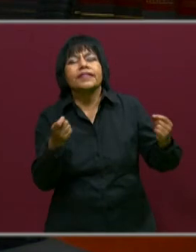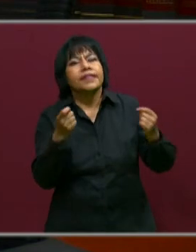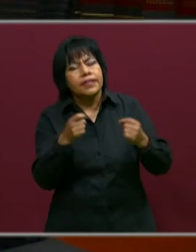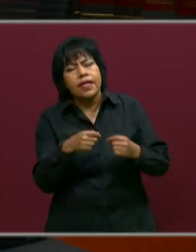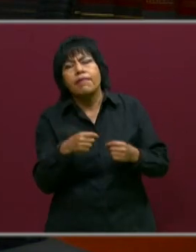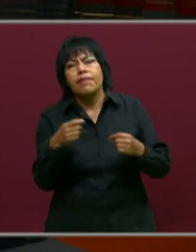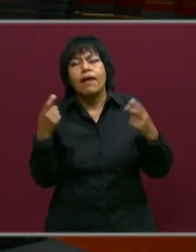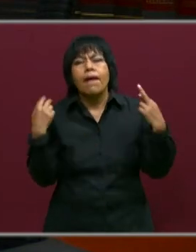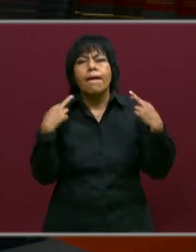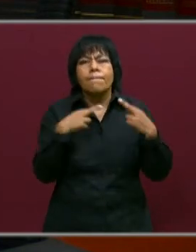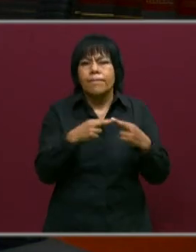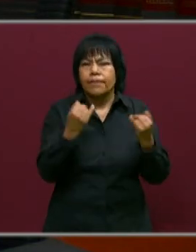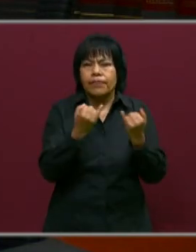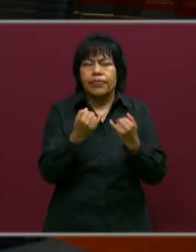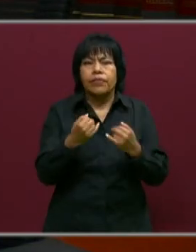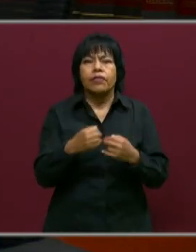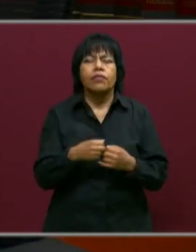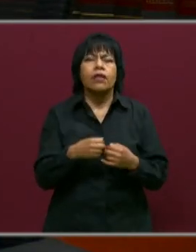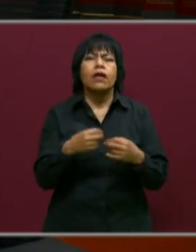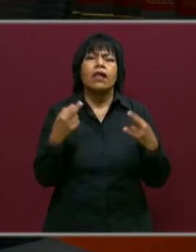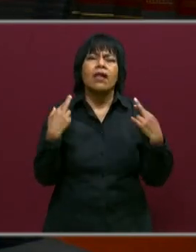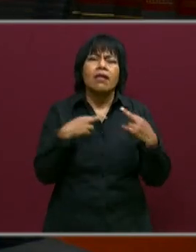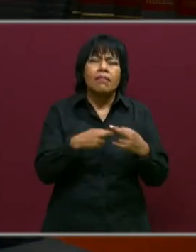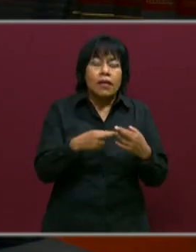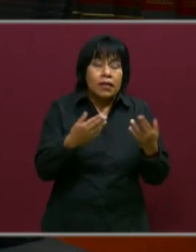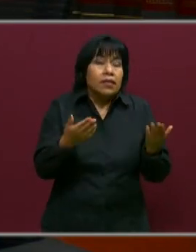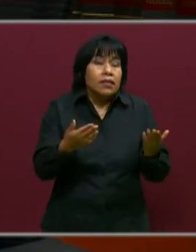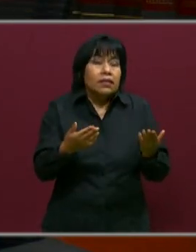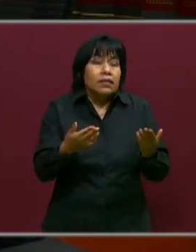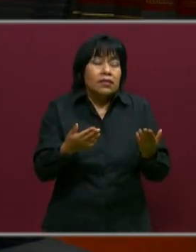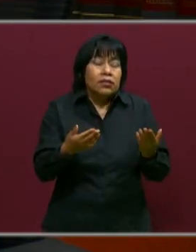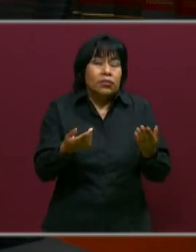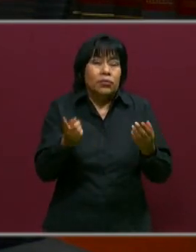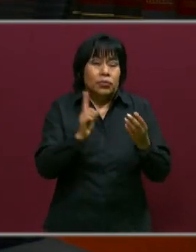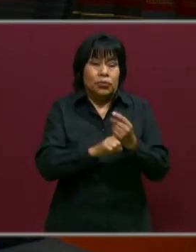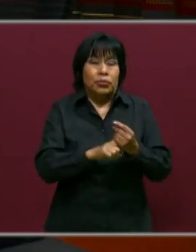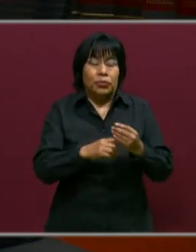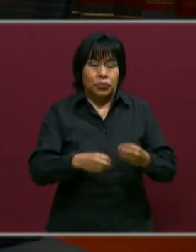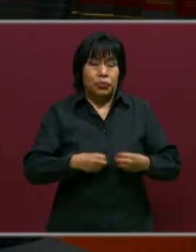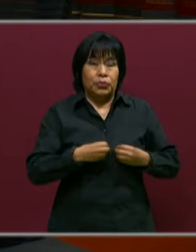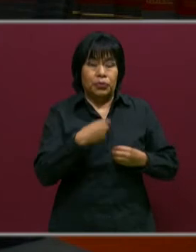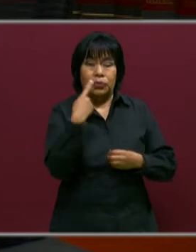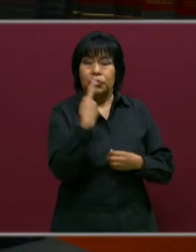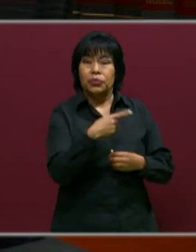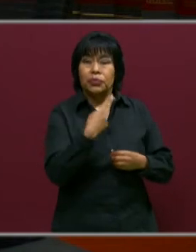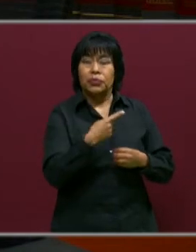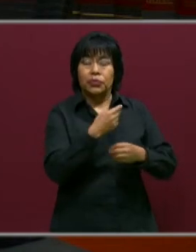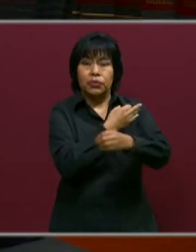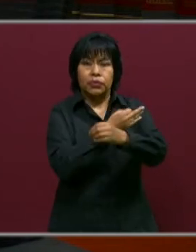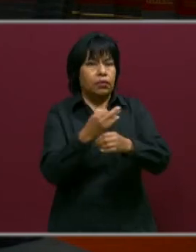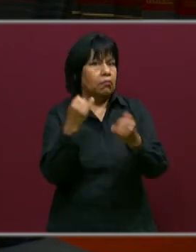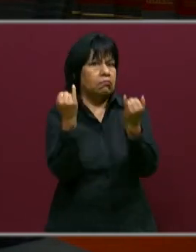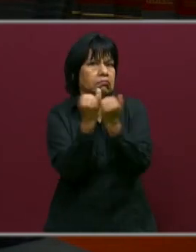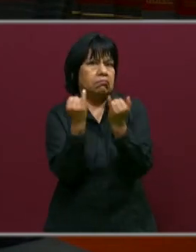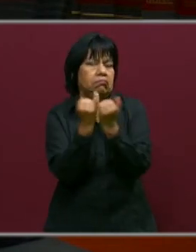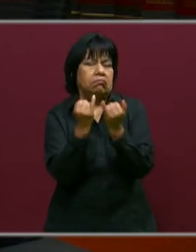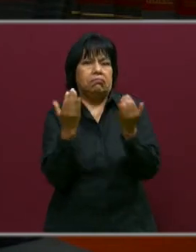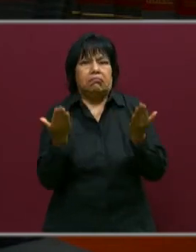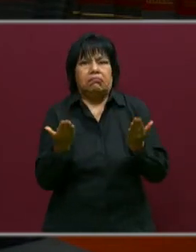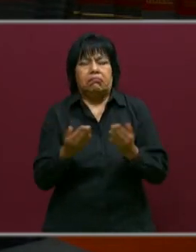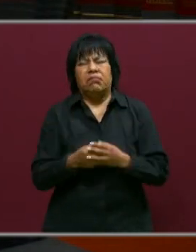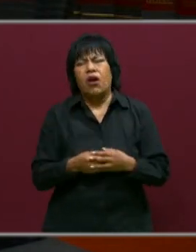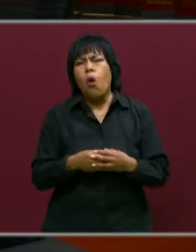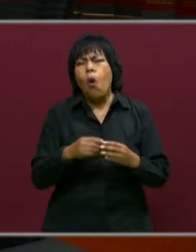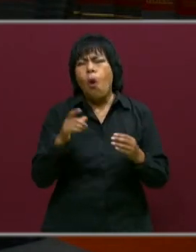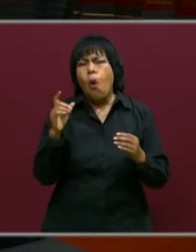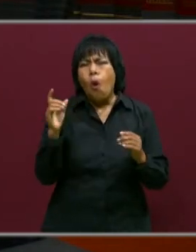en las docentes, porque las docentes también están viviendo situaciones críticas al interior de las familias y como quiera repercute a